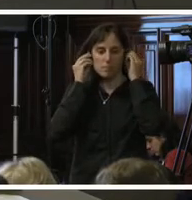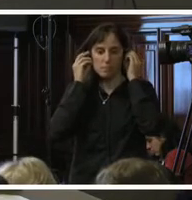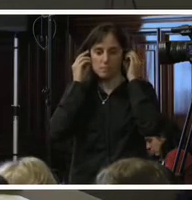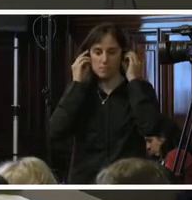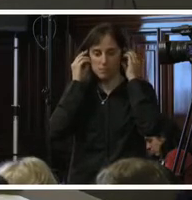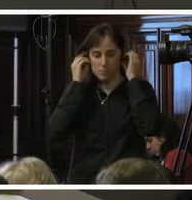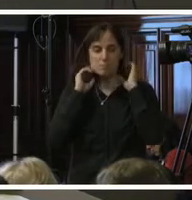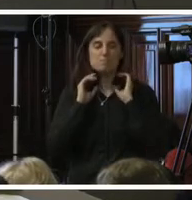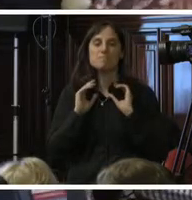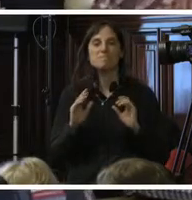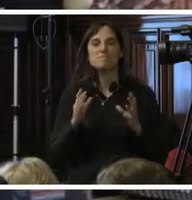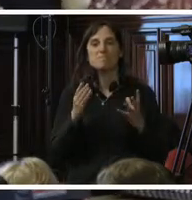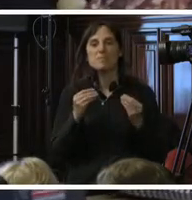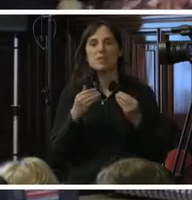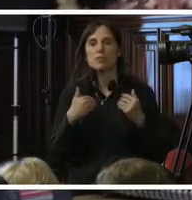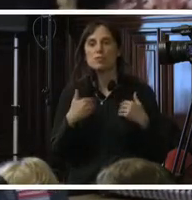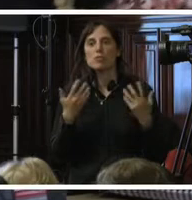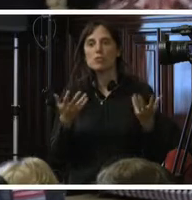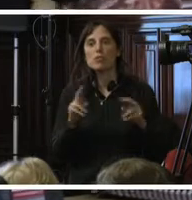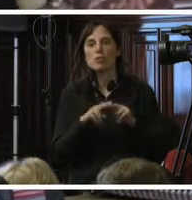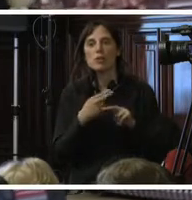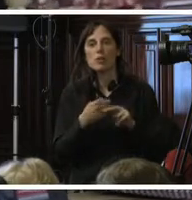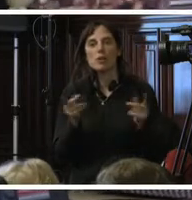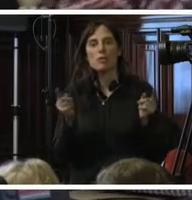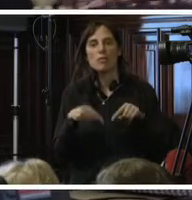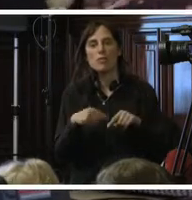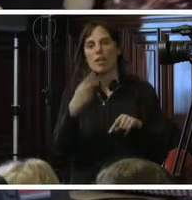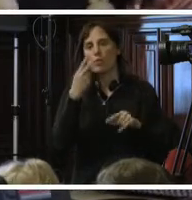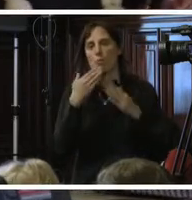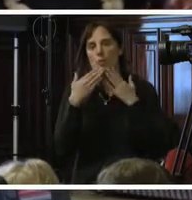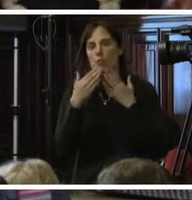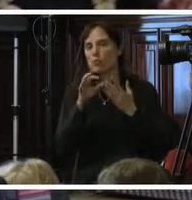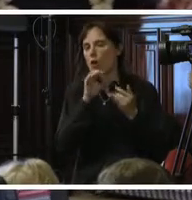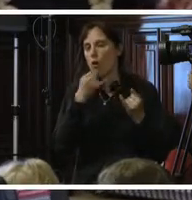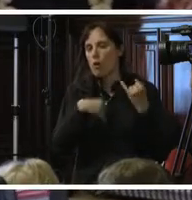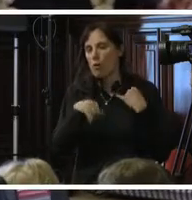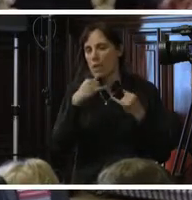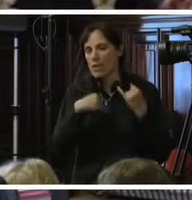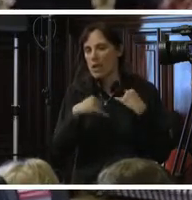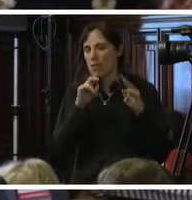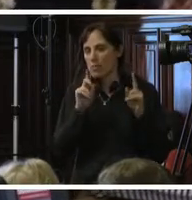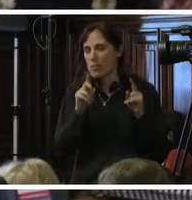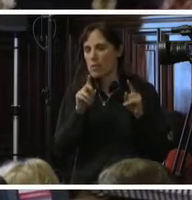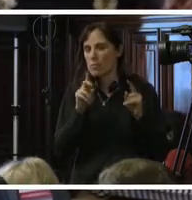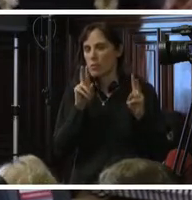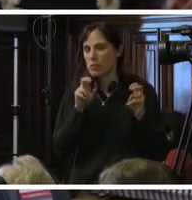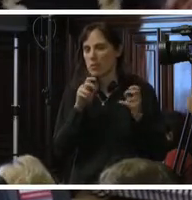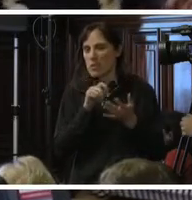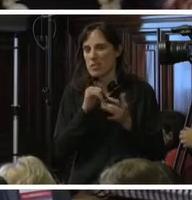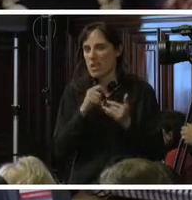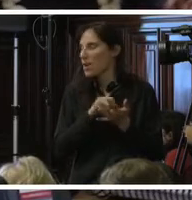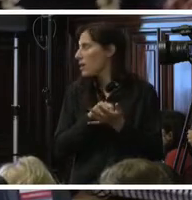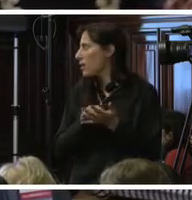Bueno, yo quería volver a un par de preguntas que se nos hicieron, o algunos comentarios que podemos relacionar con lo que presentamos como informe escrito.